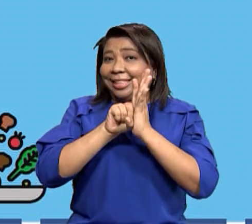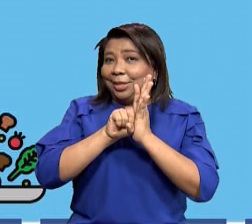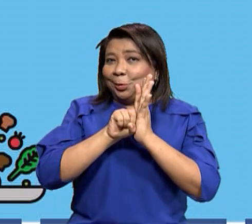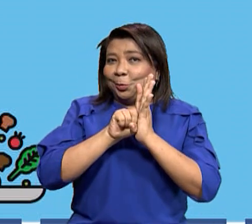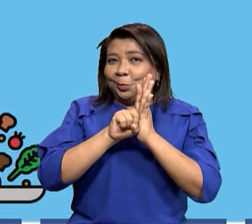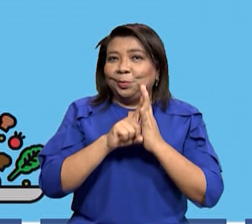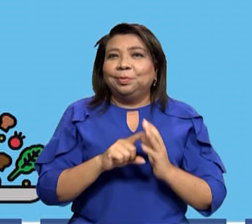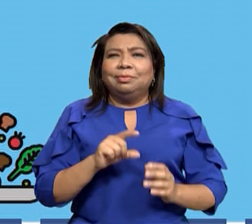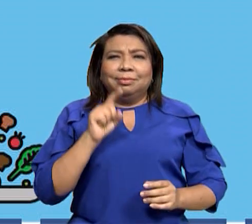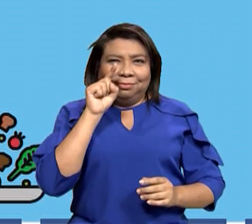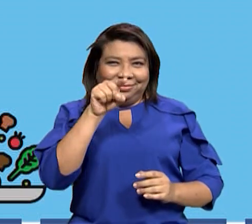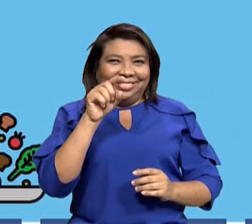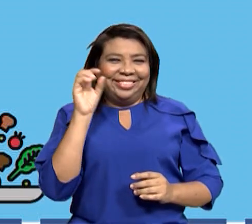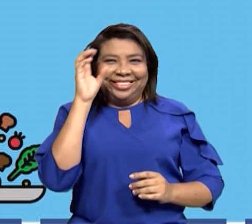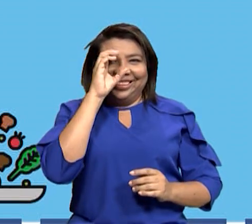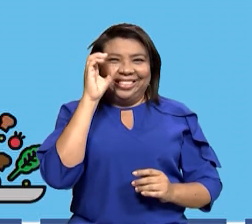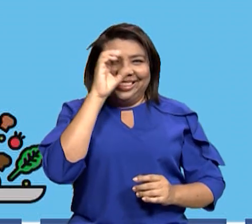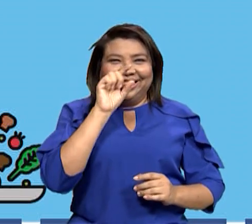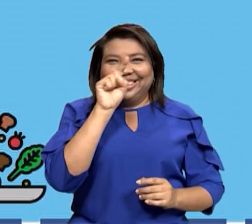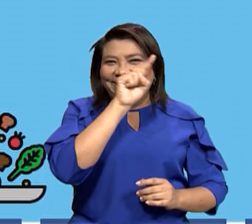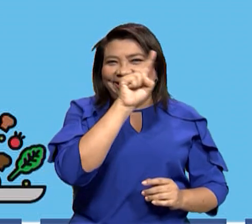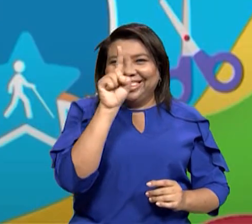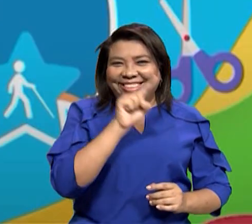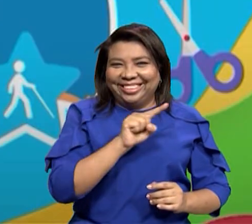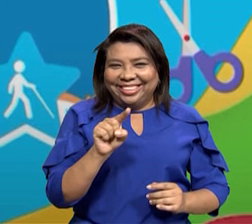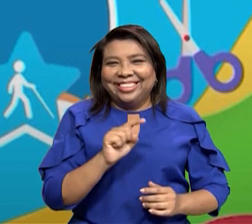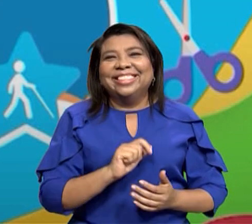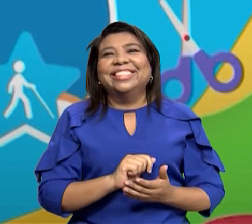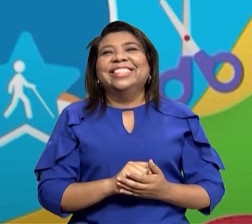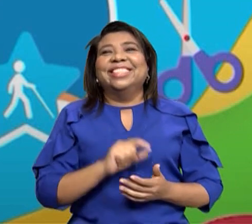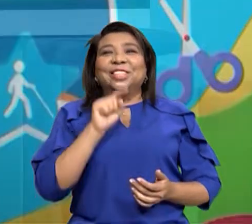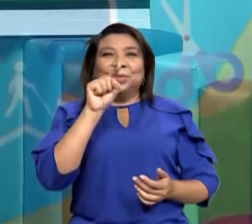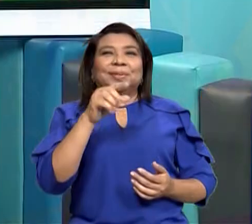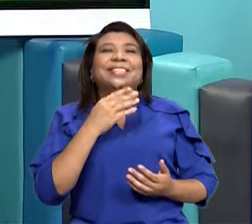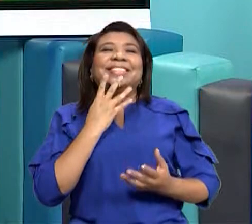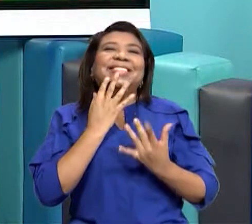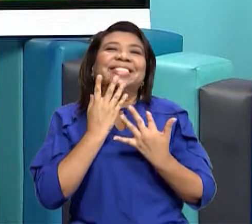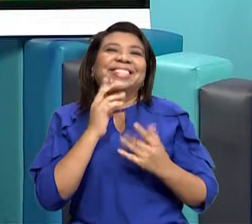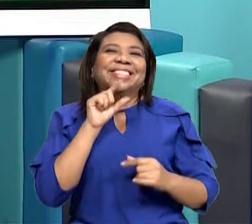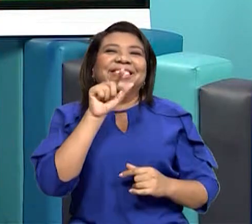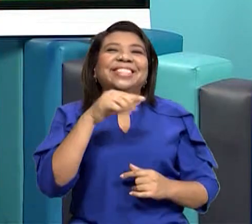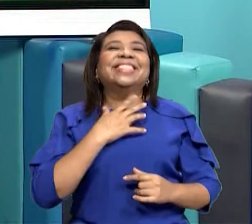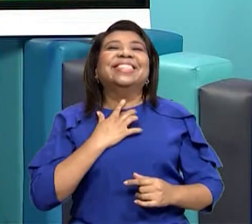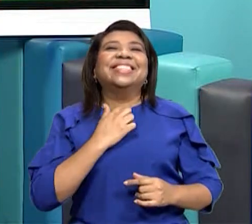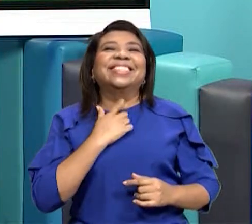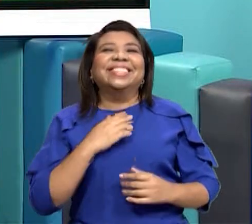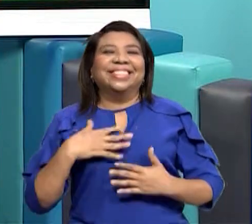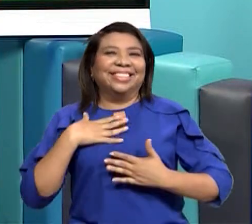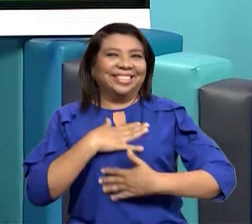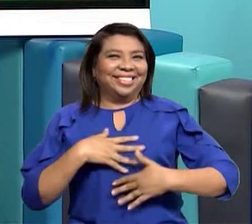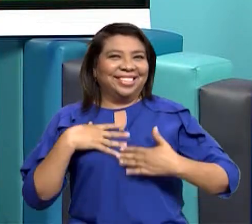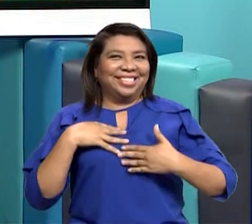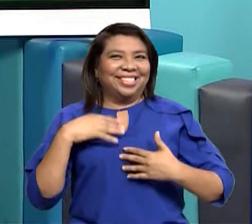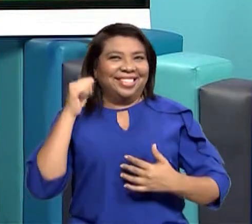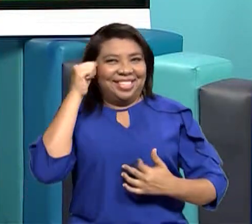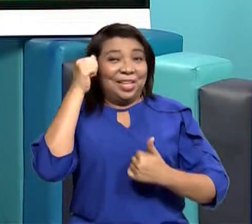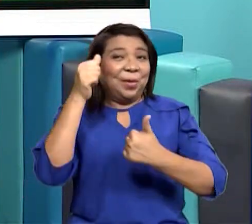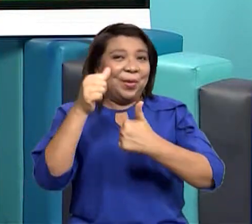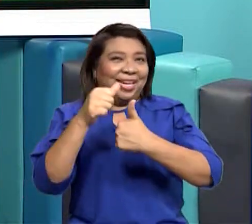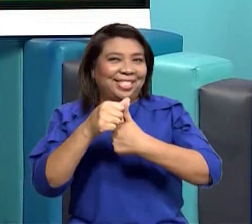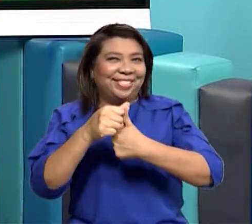Culminar nuestra actividad Del día de hoy Espero que te haya sido Súper divertido Y recuerden chicos